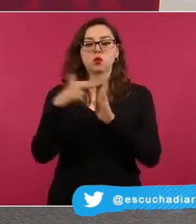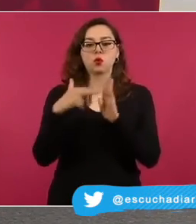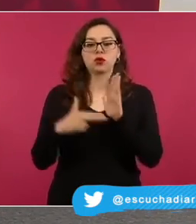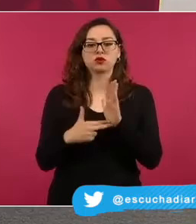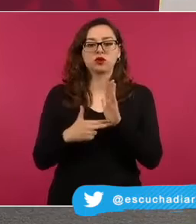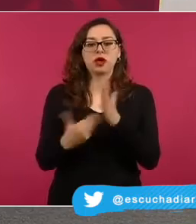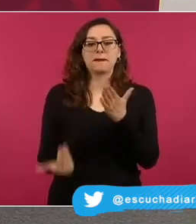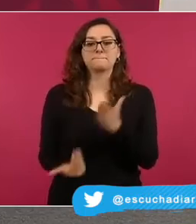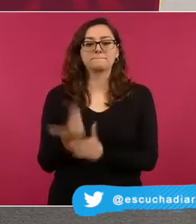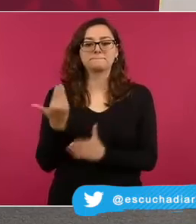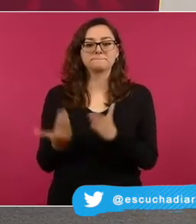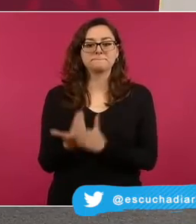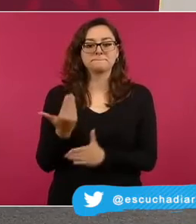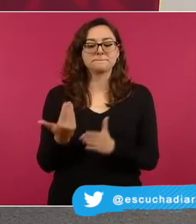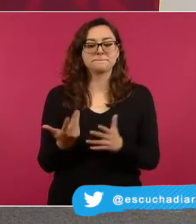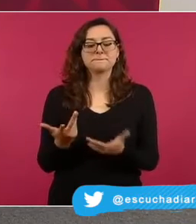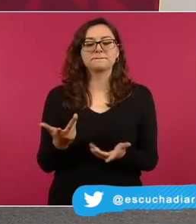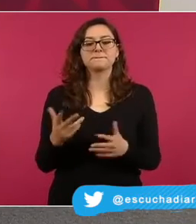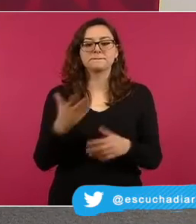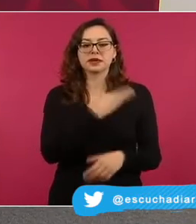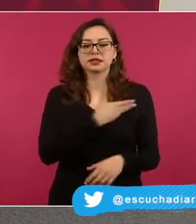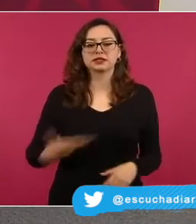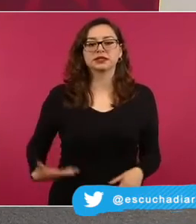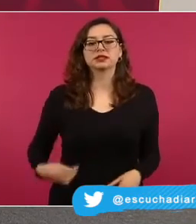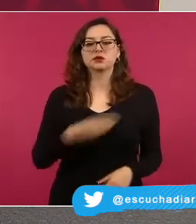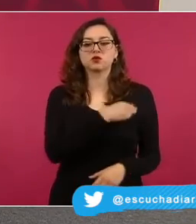es la reunión con todos los presidentes municipales